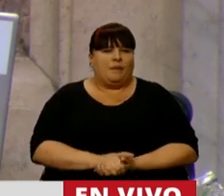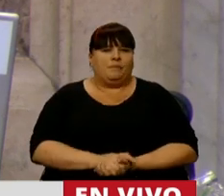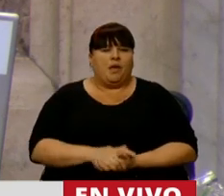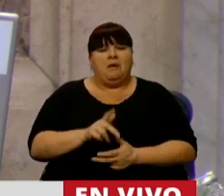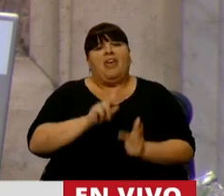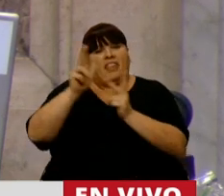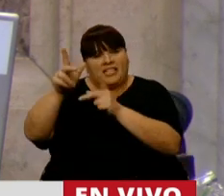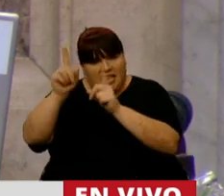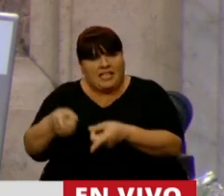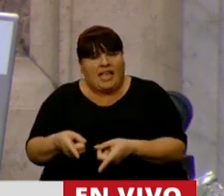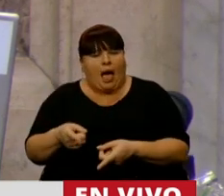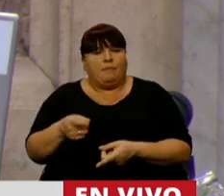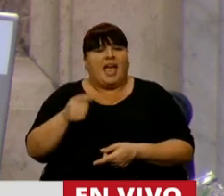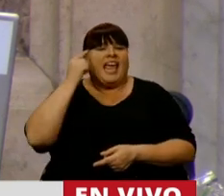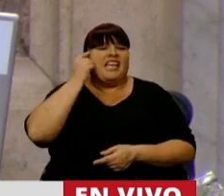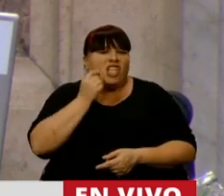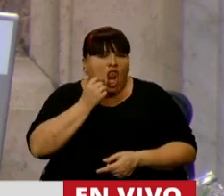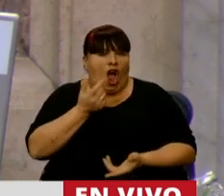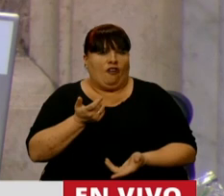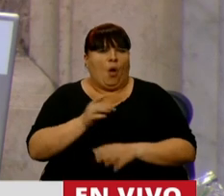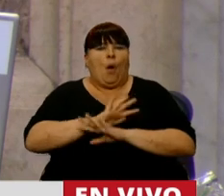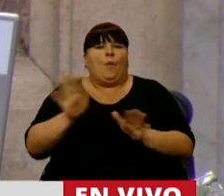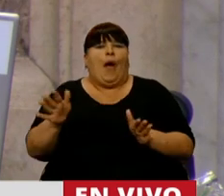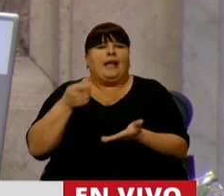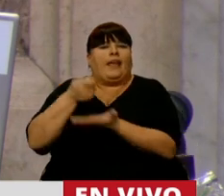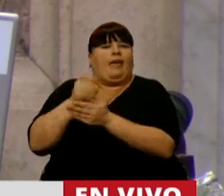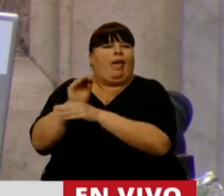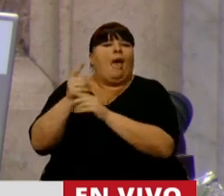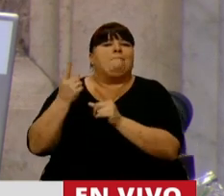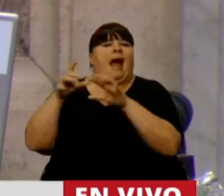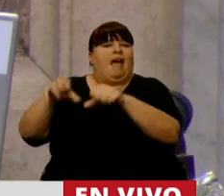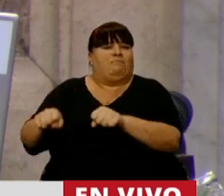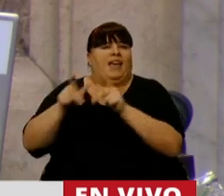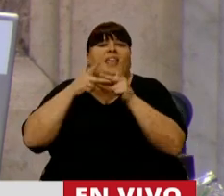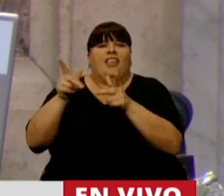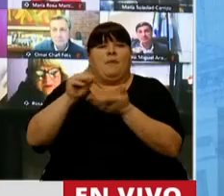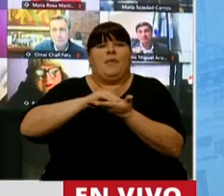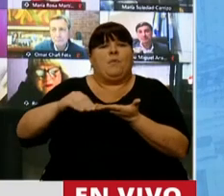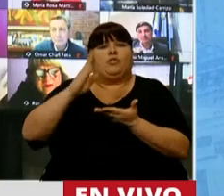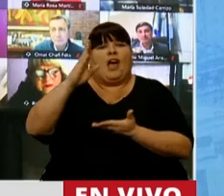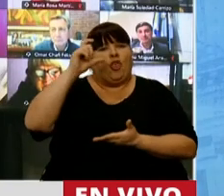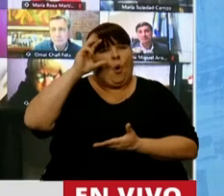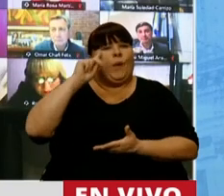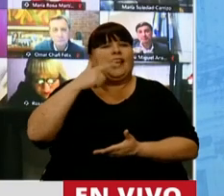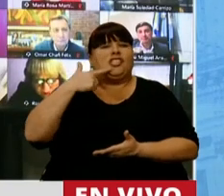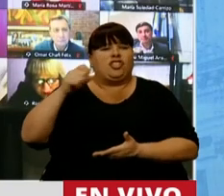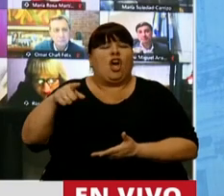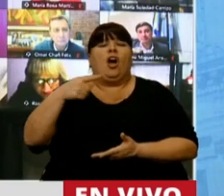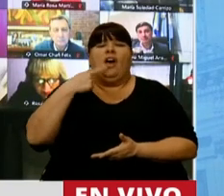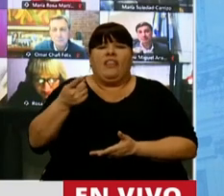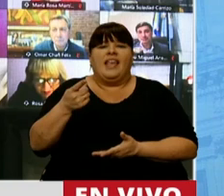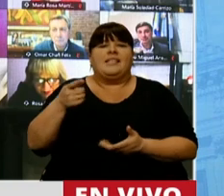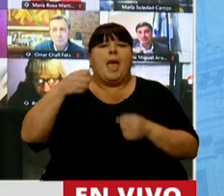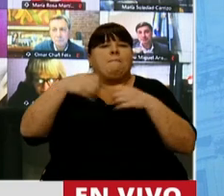Podrían decirle a Kicillof que deje de financiar las usurpaciones, como dijo el diputado Berisso, se lanzó